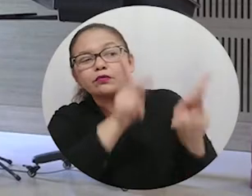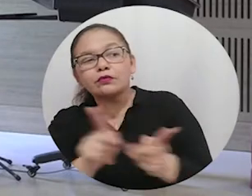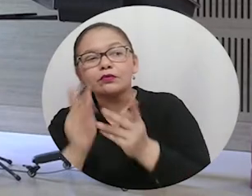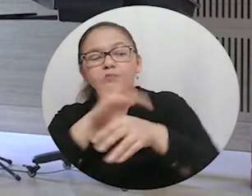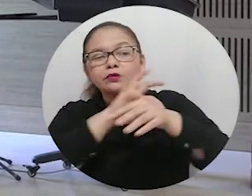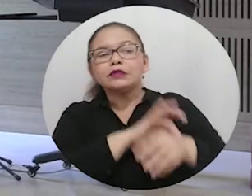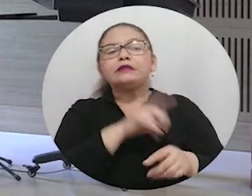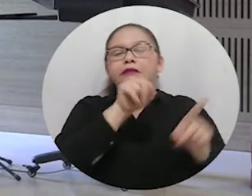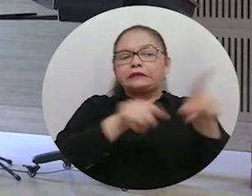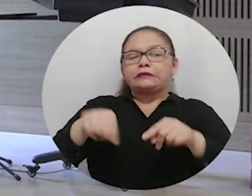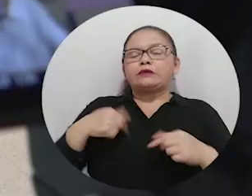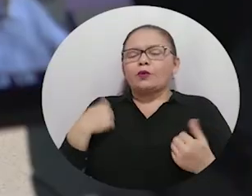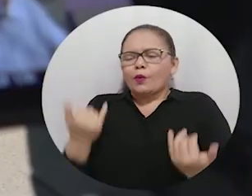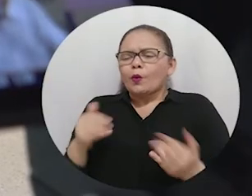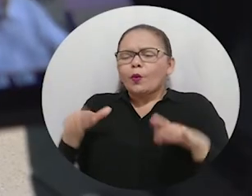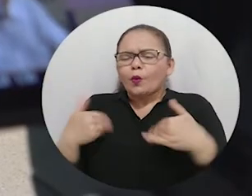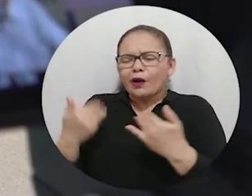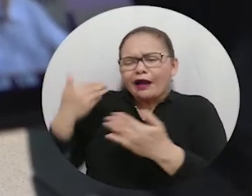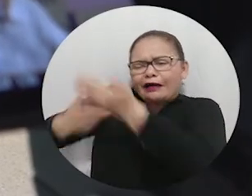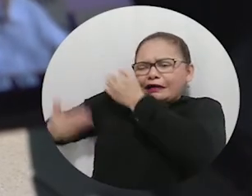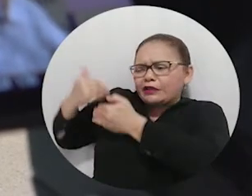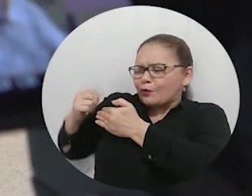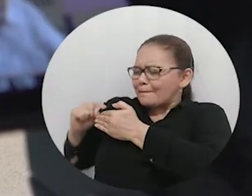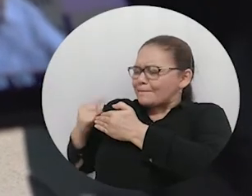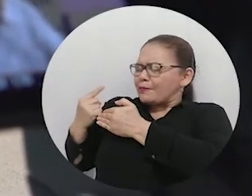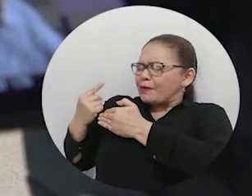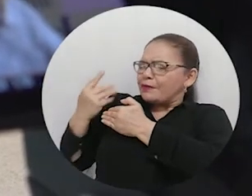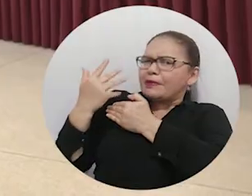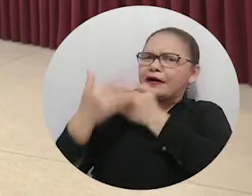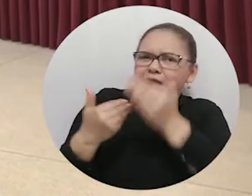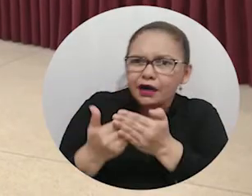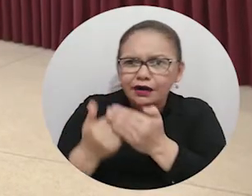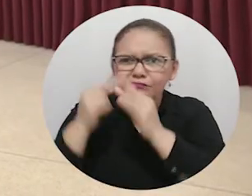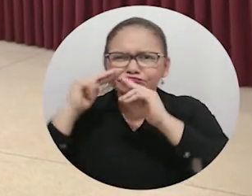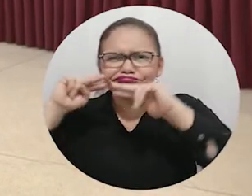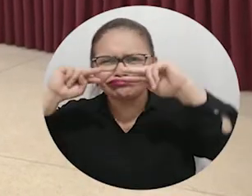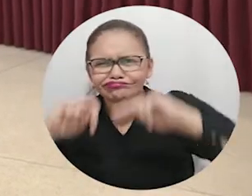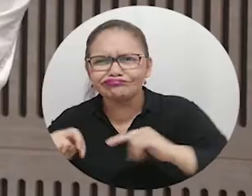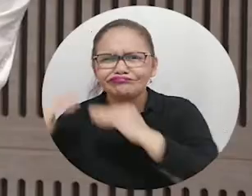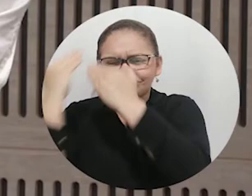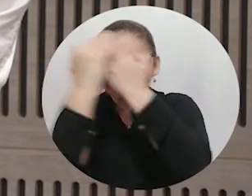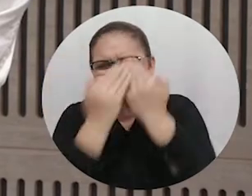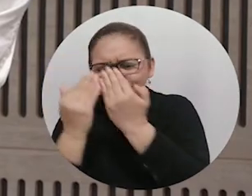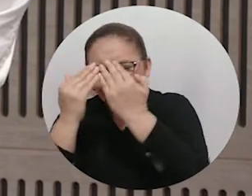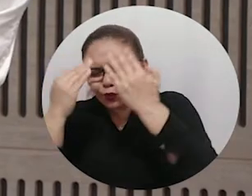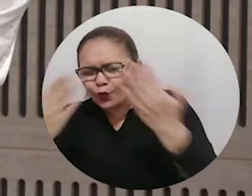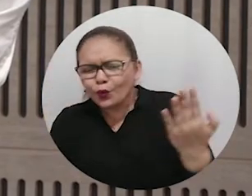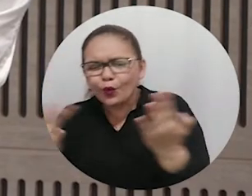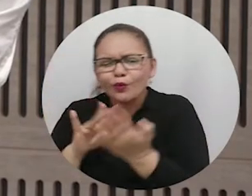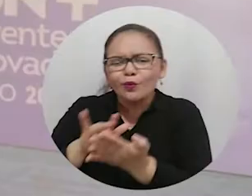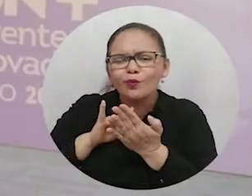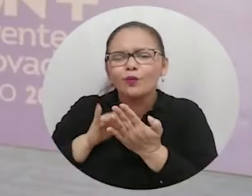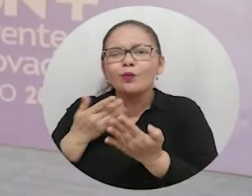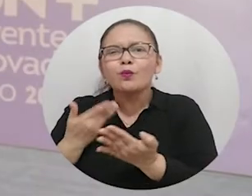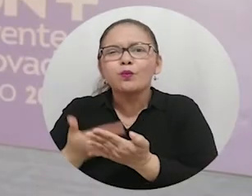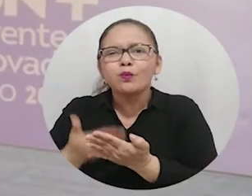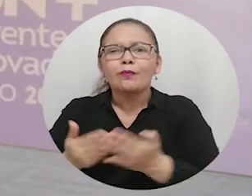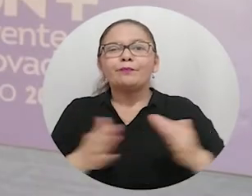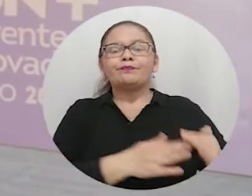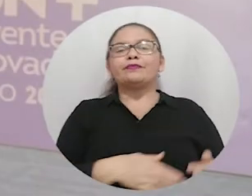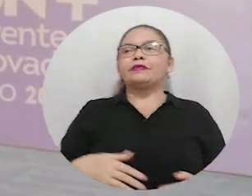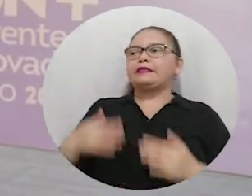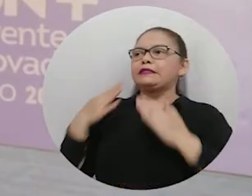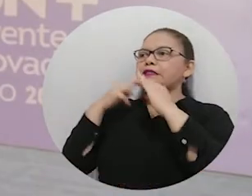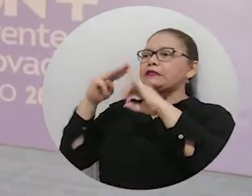analizar este tipo de experiencia sensorial y emocional, desde sus ancestros hasta la visión de la ingeniería del dolor. Gracias a la